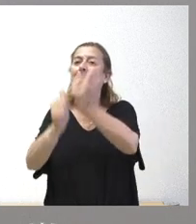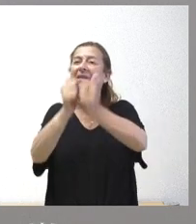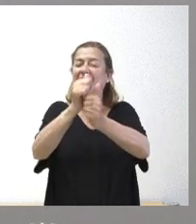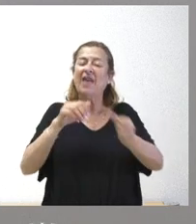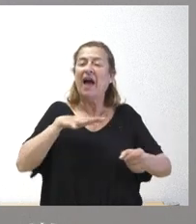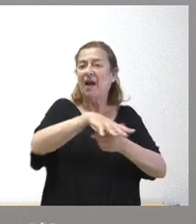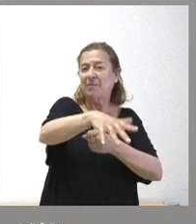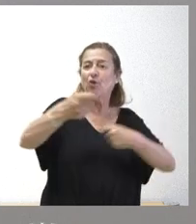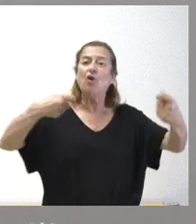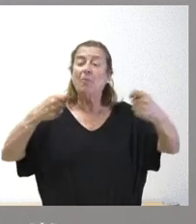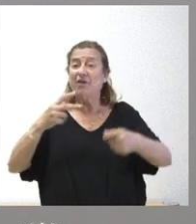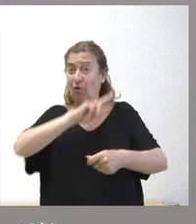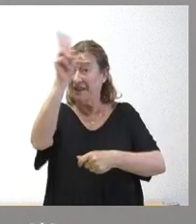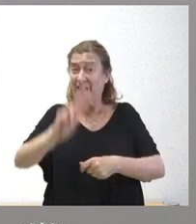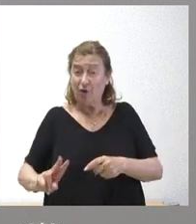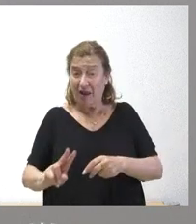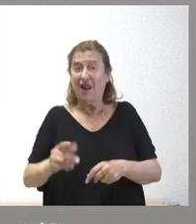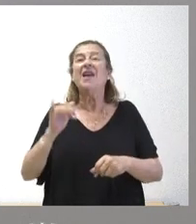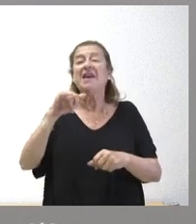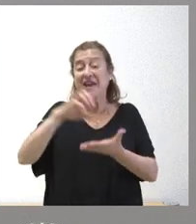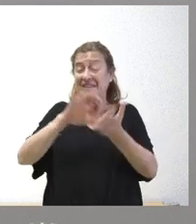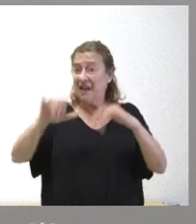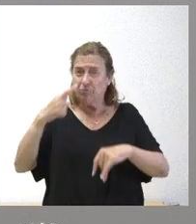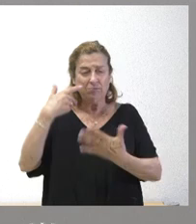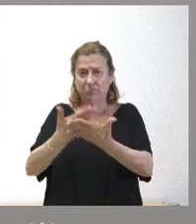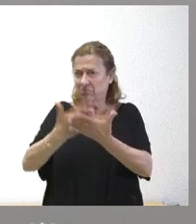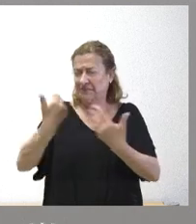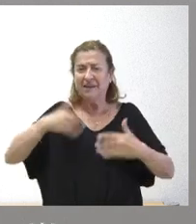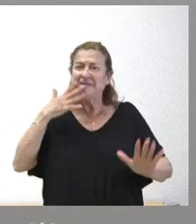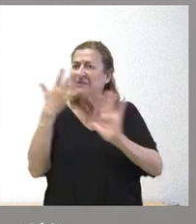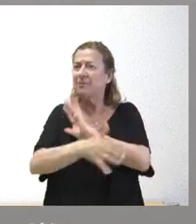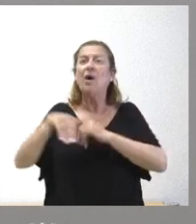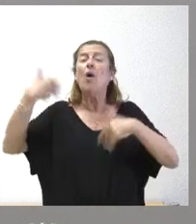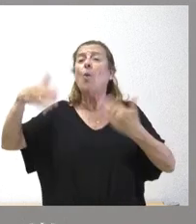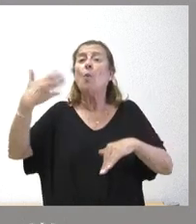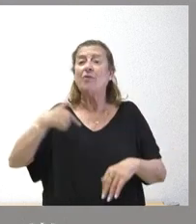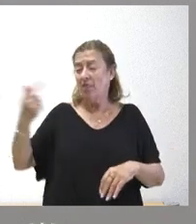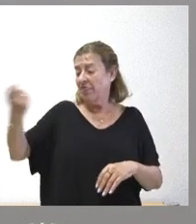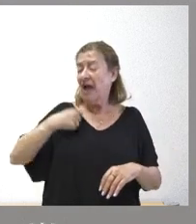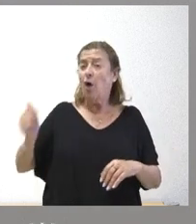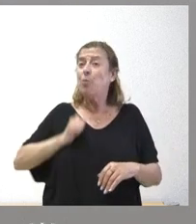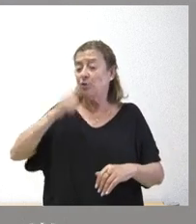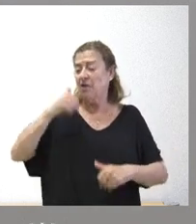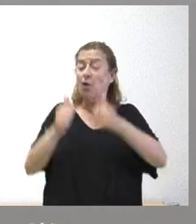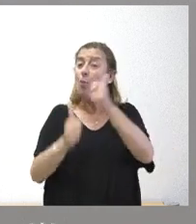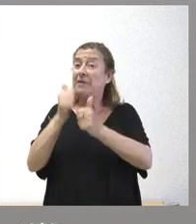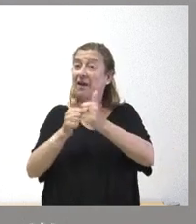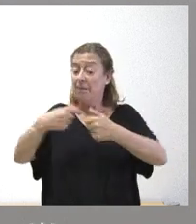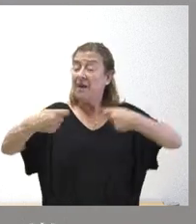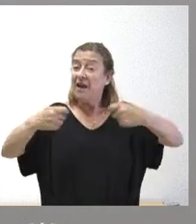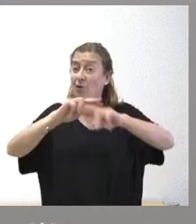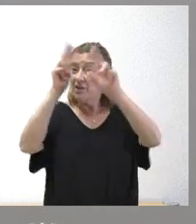comercio internacional y Castilla y León ha demostrado siempre que cuando se nos ha dado la oportunidad de competir en el mercado internacional